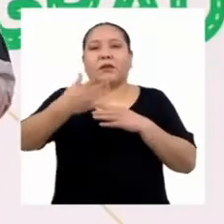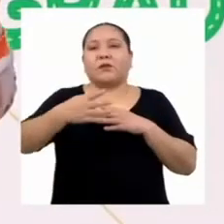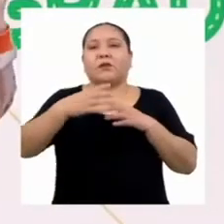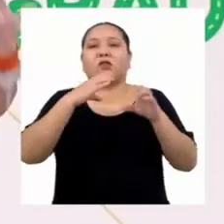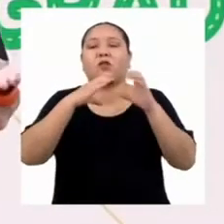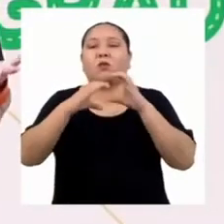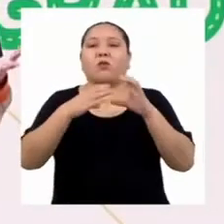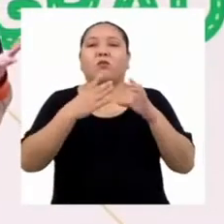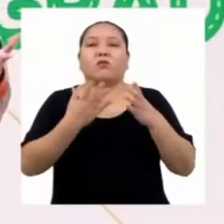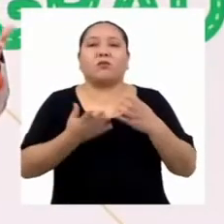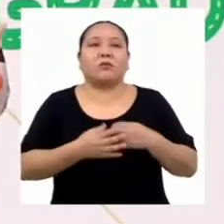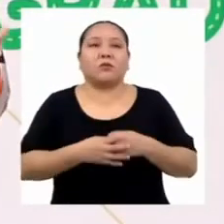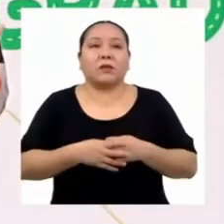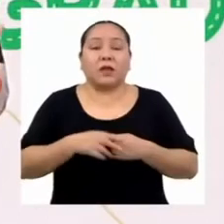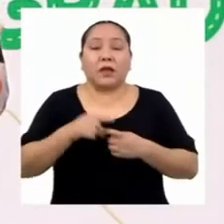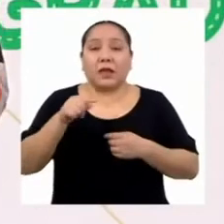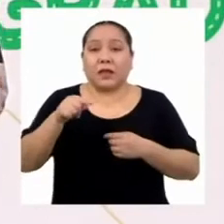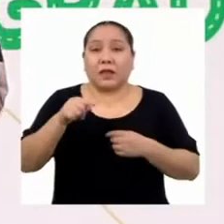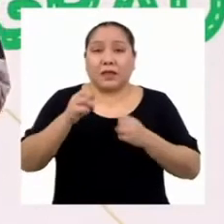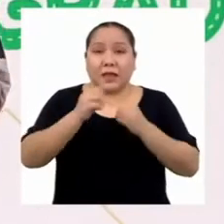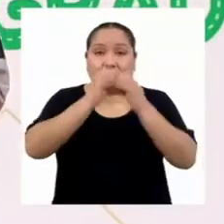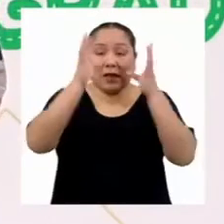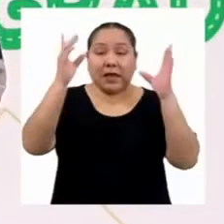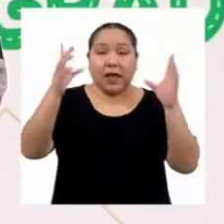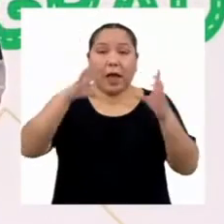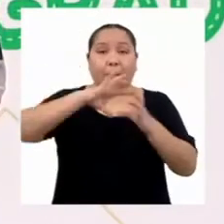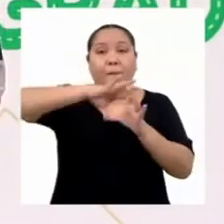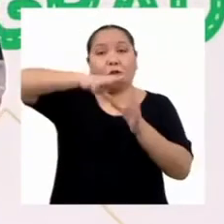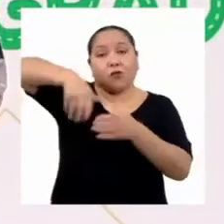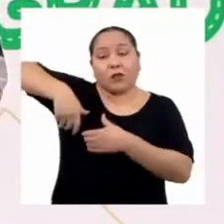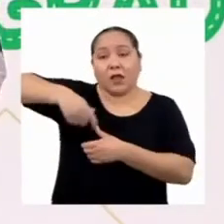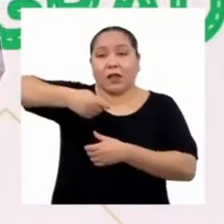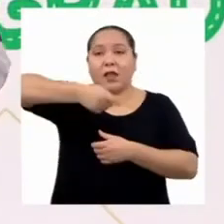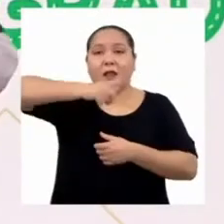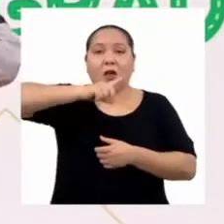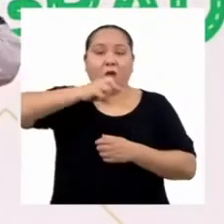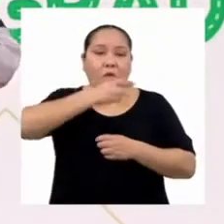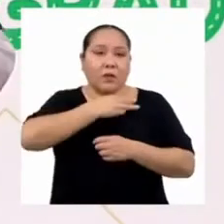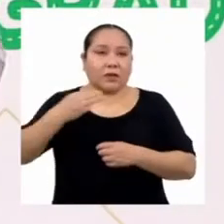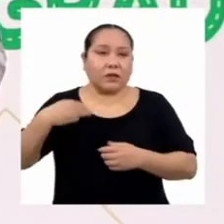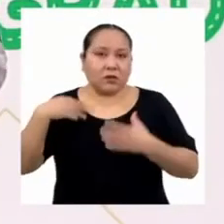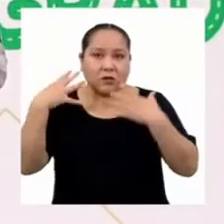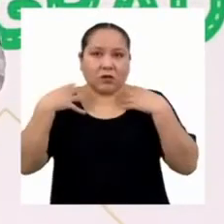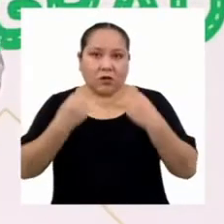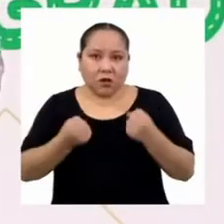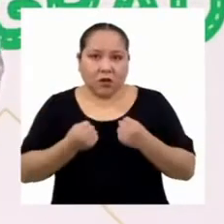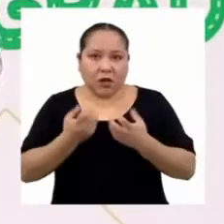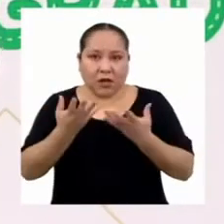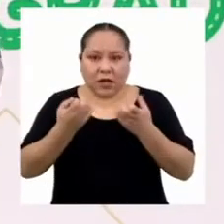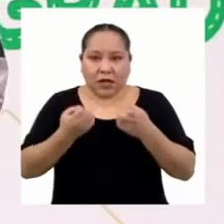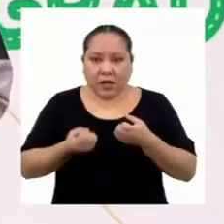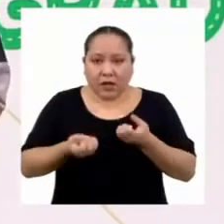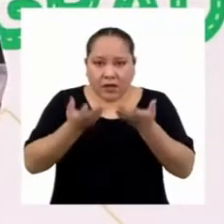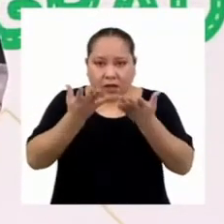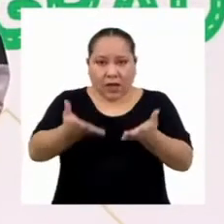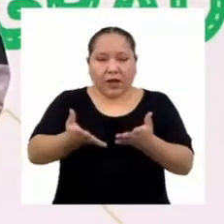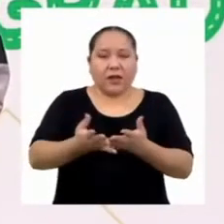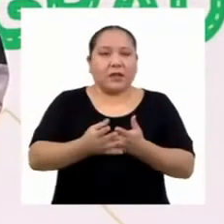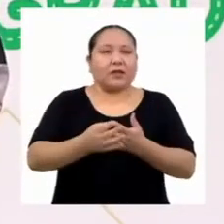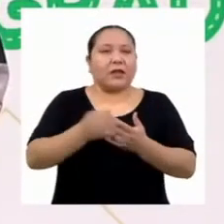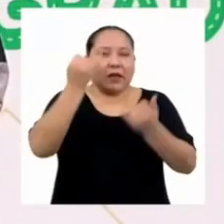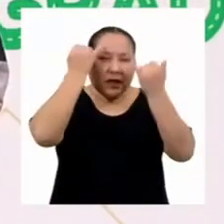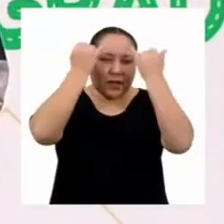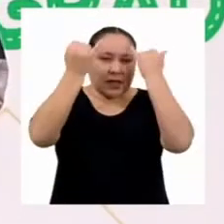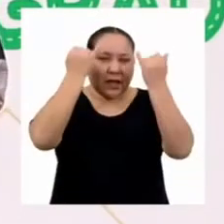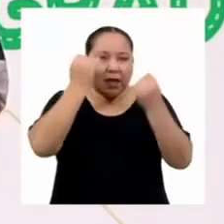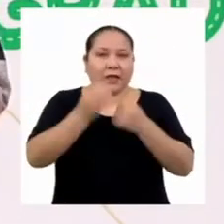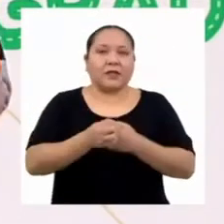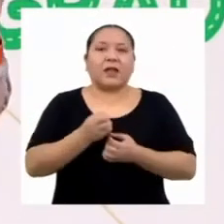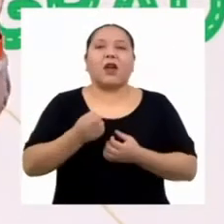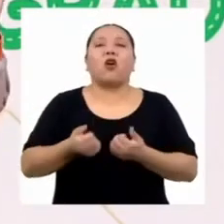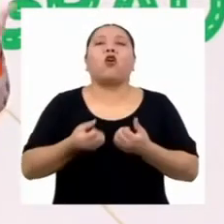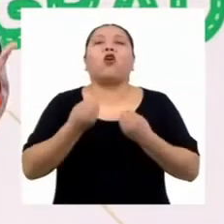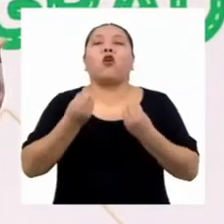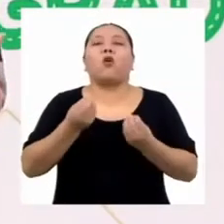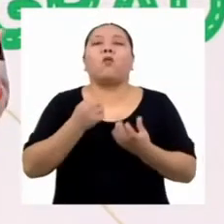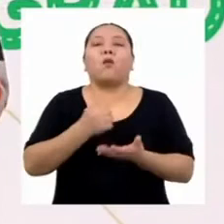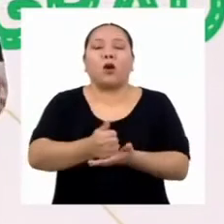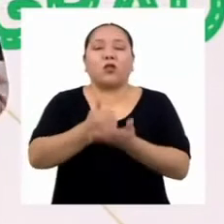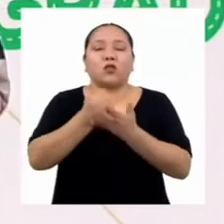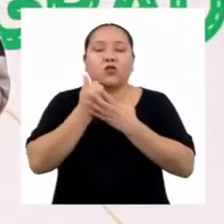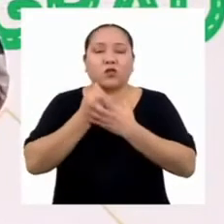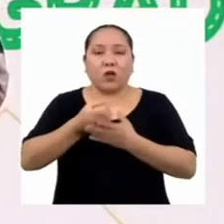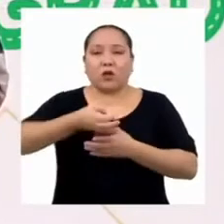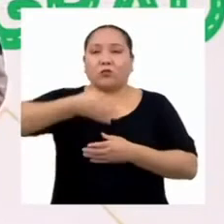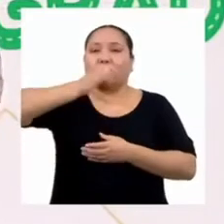En el marco del Día Mundial del Agua, el Ministerio de Salud quiere compartirles algunos beneficios de beber agua. La alimentación